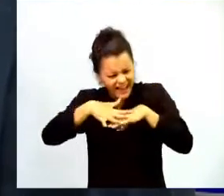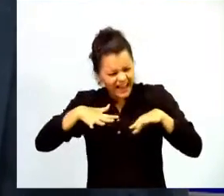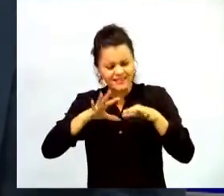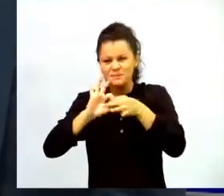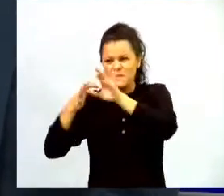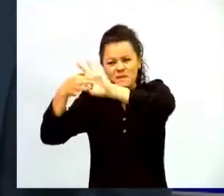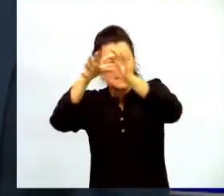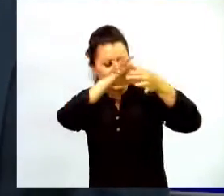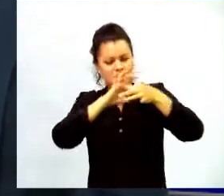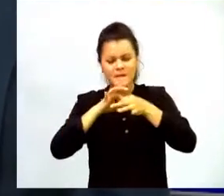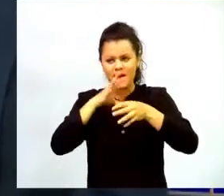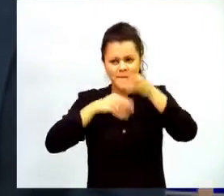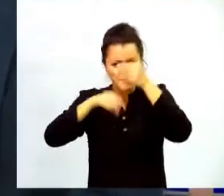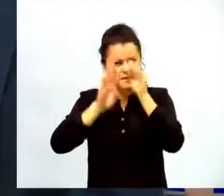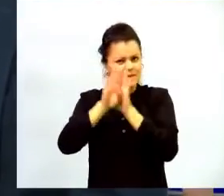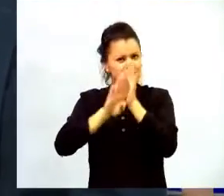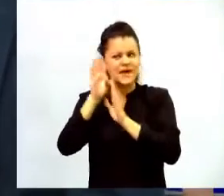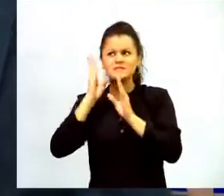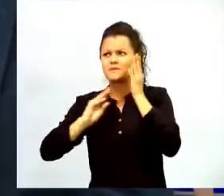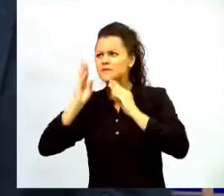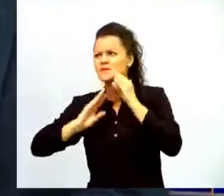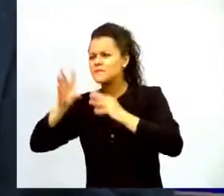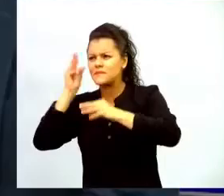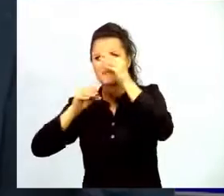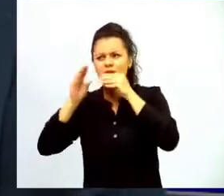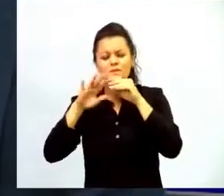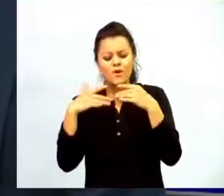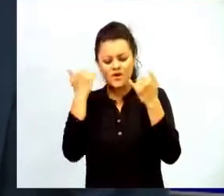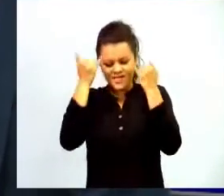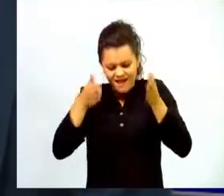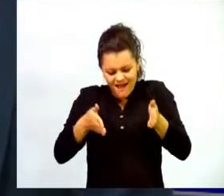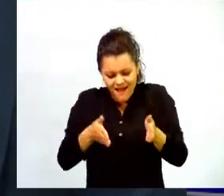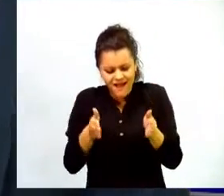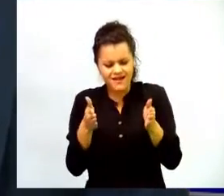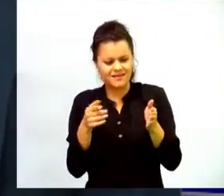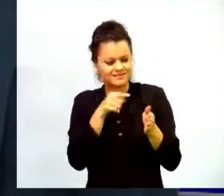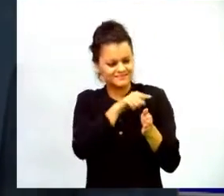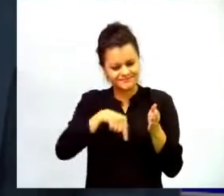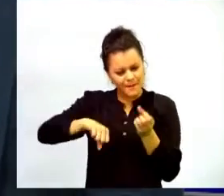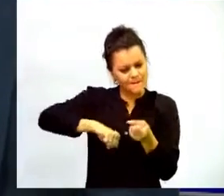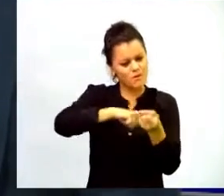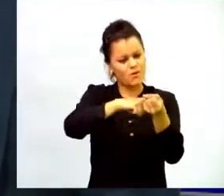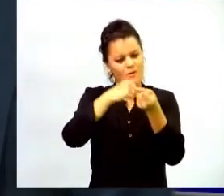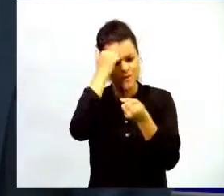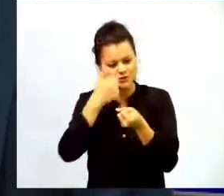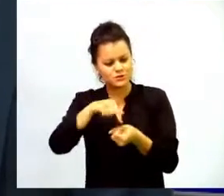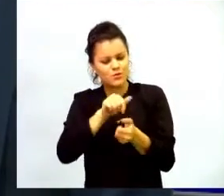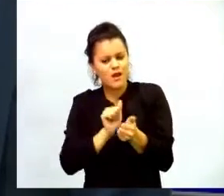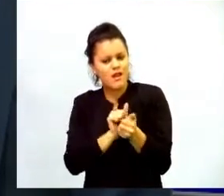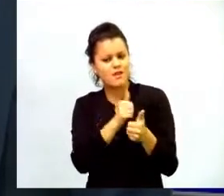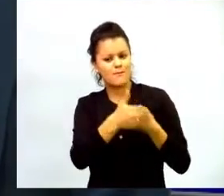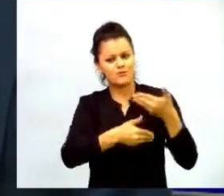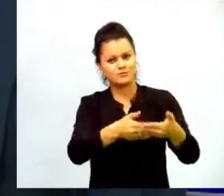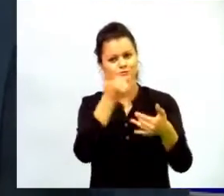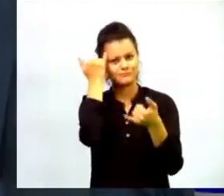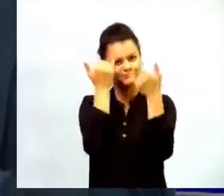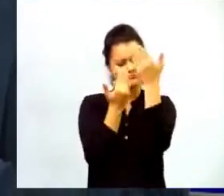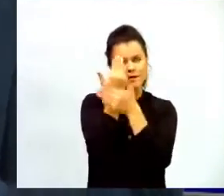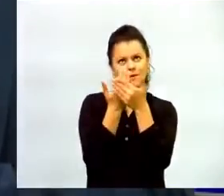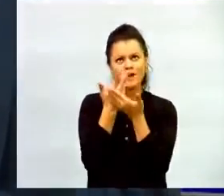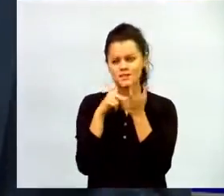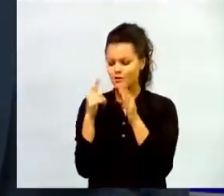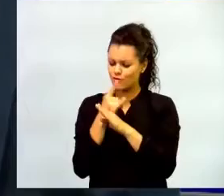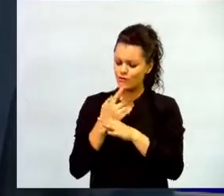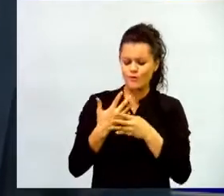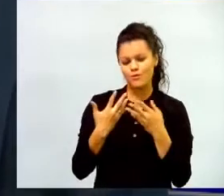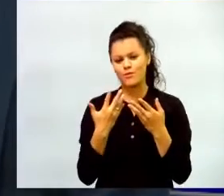cómo crear canales de apoyo personalizado a los maestros que deciden hacer la diferencia. Porque hay que acompañarlos en este proceso de innovación que